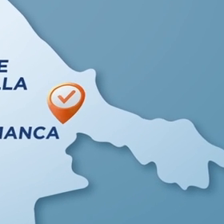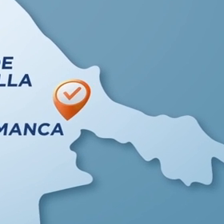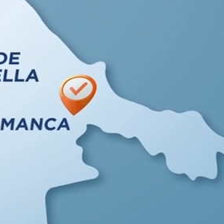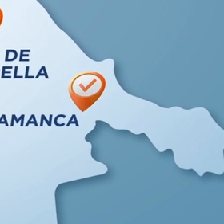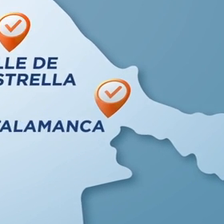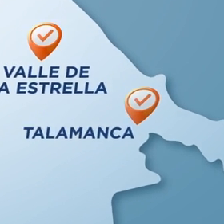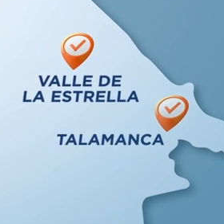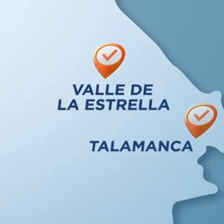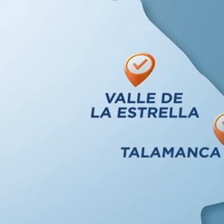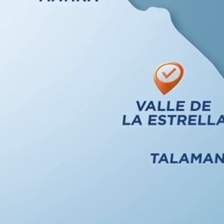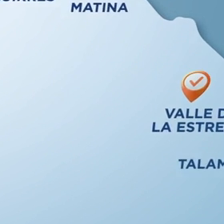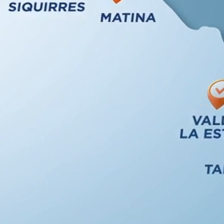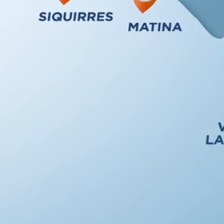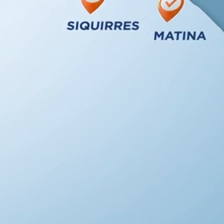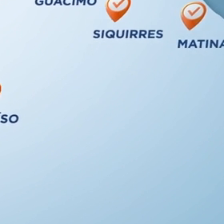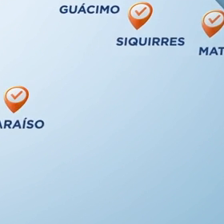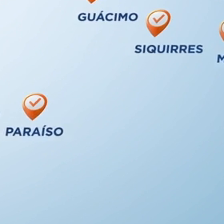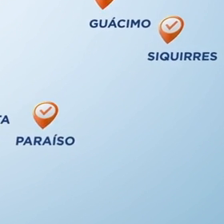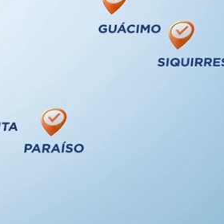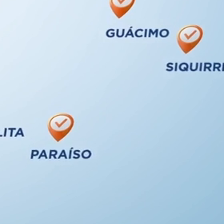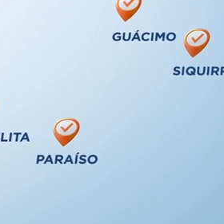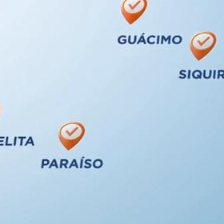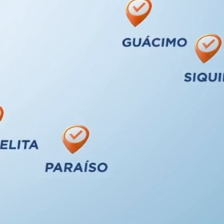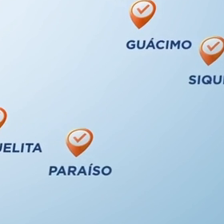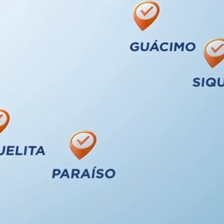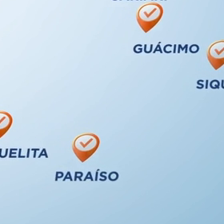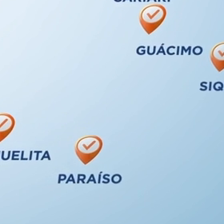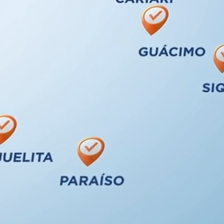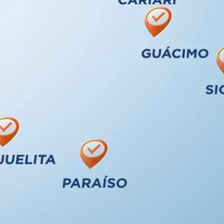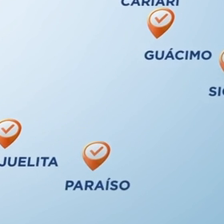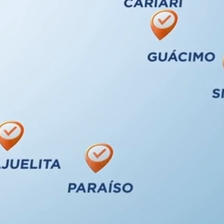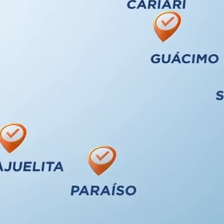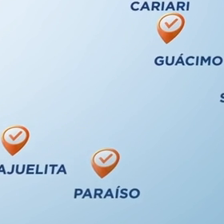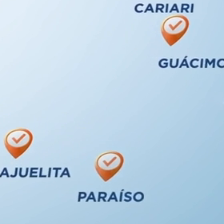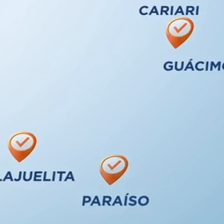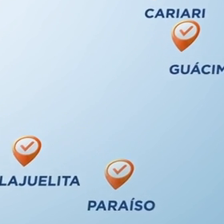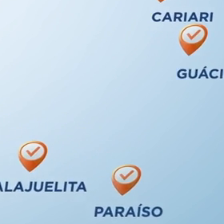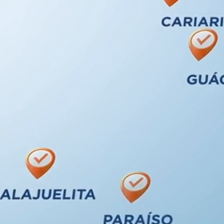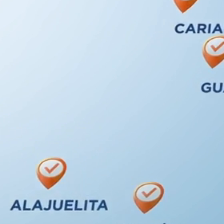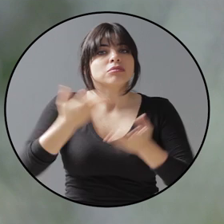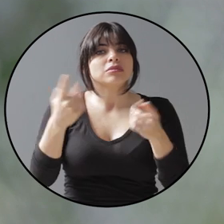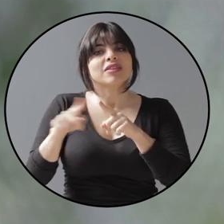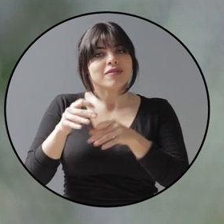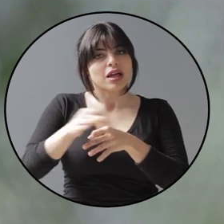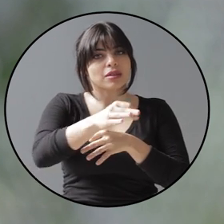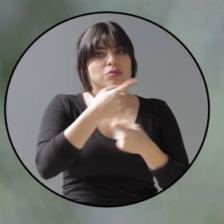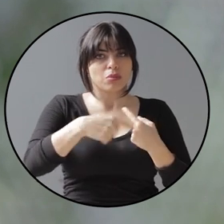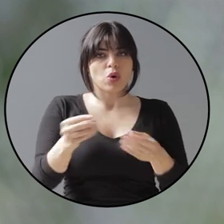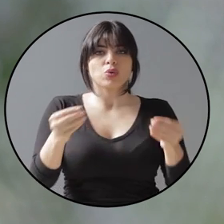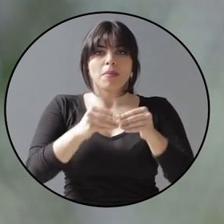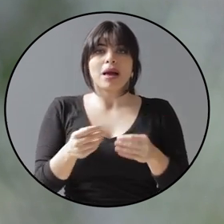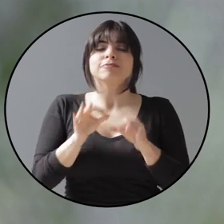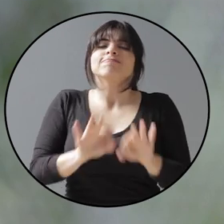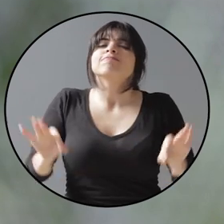Talamanca. También estamos en Alajuelita, Paraíso, La Cruz, Los Chiles y Upala, esperando avanzar en otras regiones. Es de vital